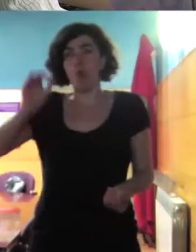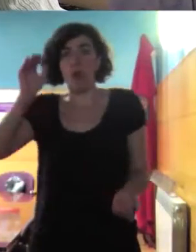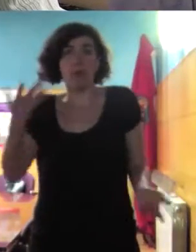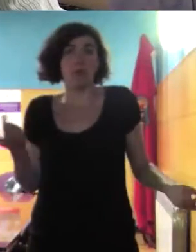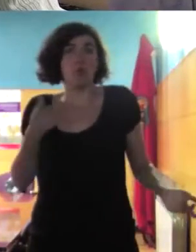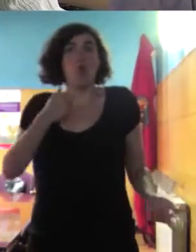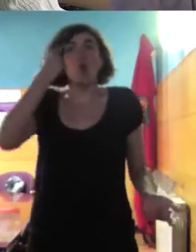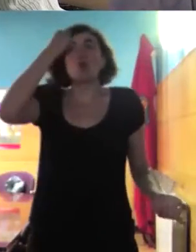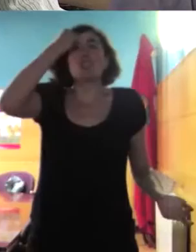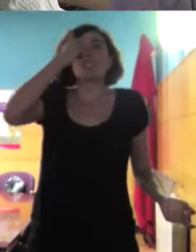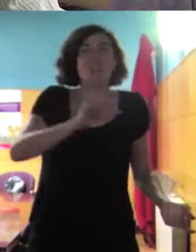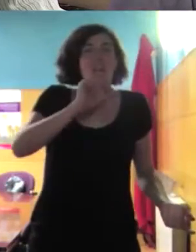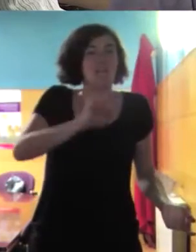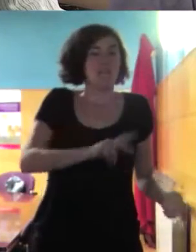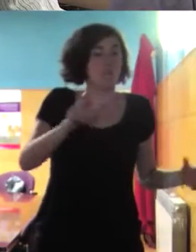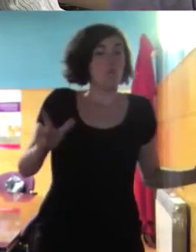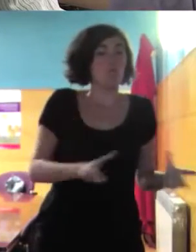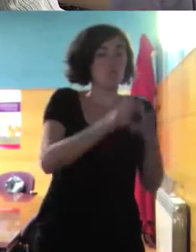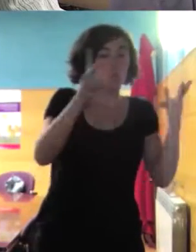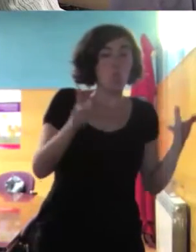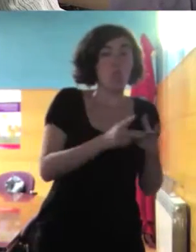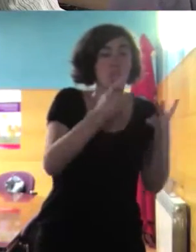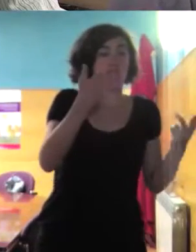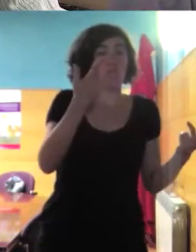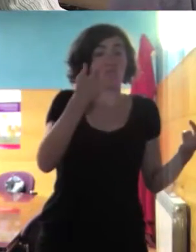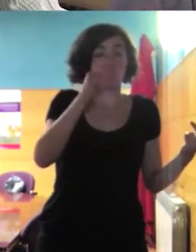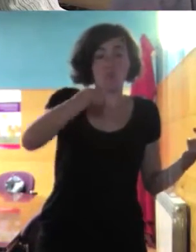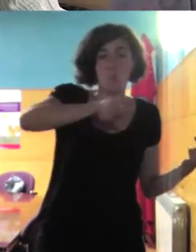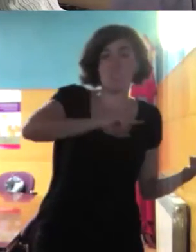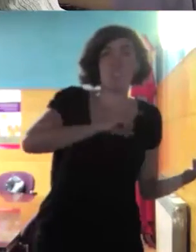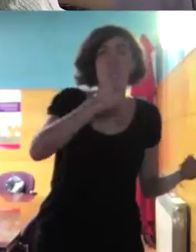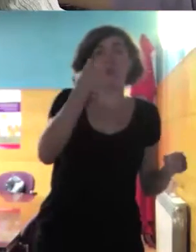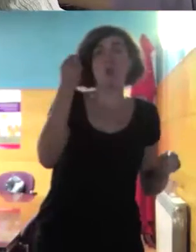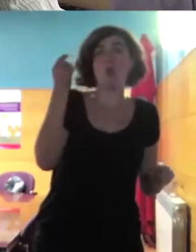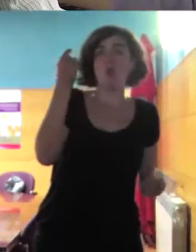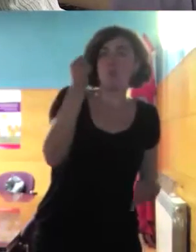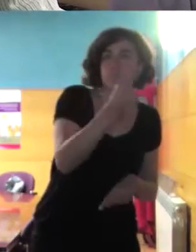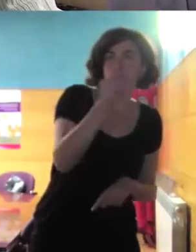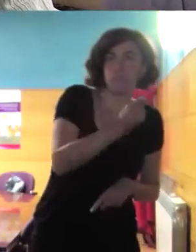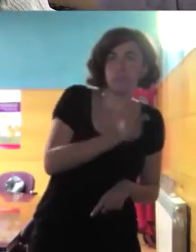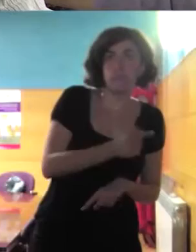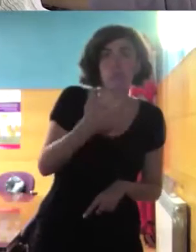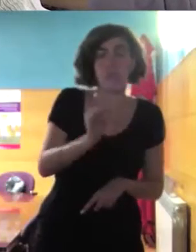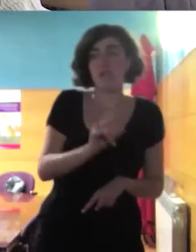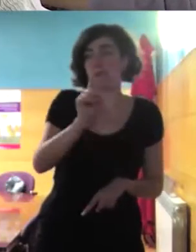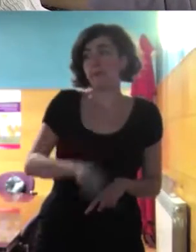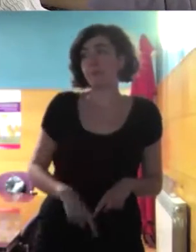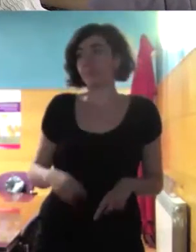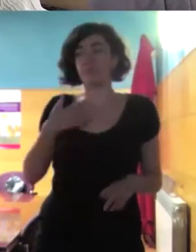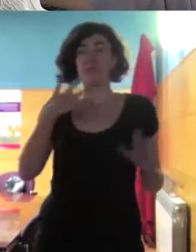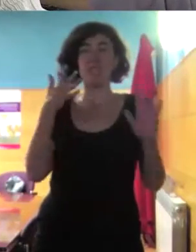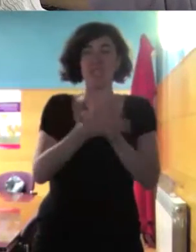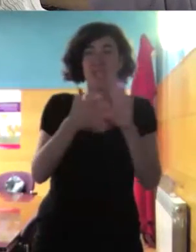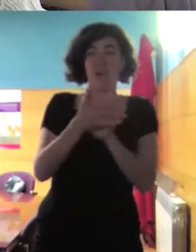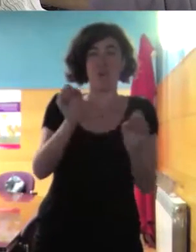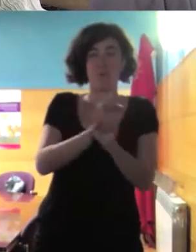que haya gente a la que no le parecen bien no sé si me sí, perfectamente perfectamente sí, sí y por eso que muchas veces cuando